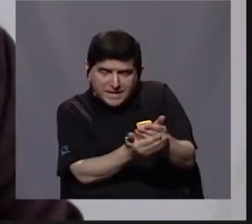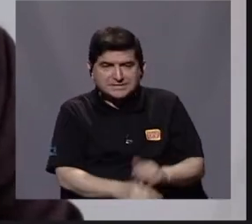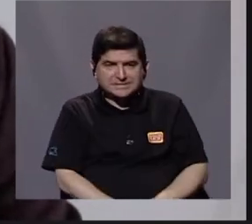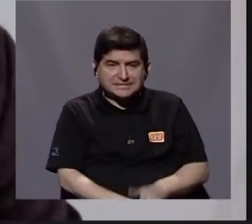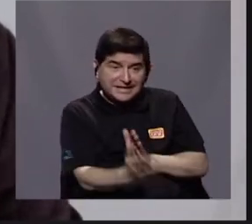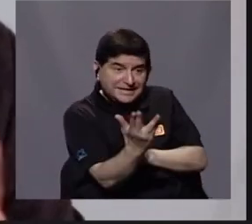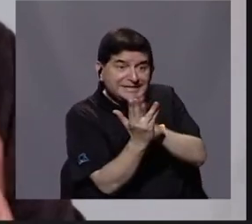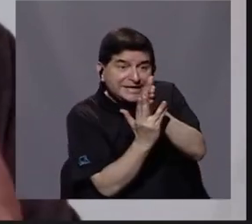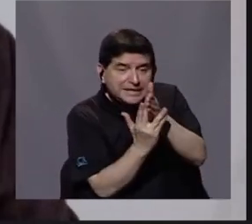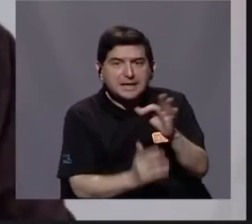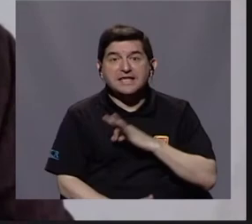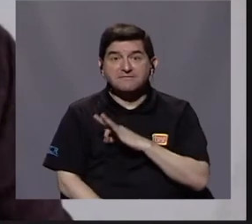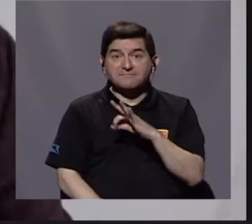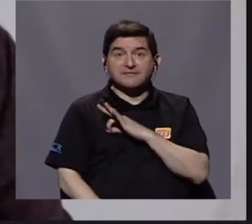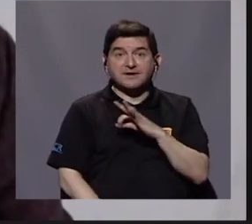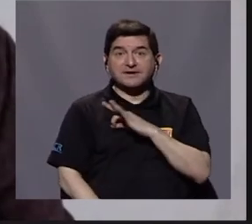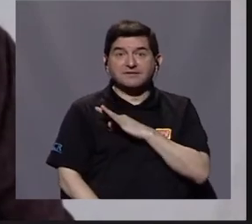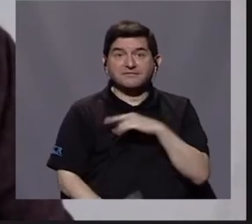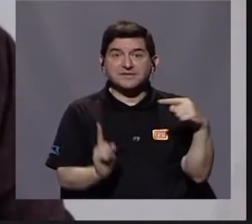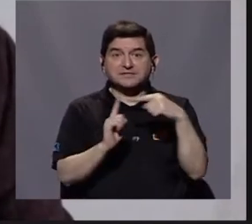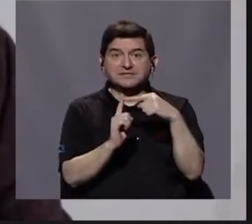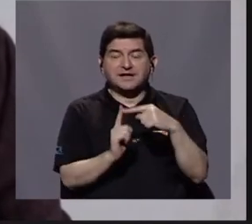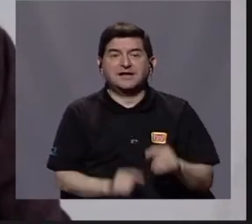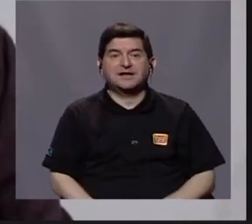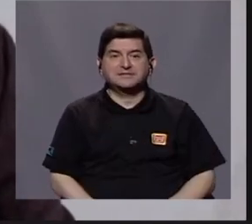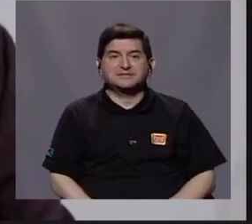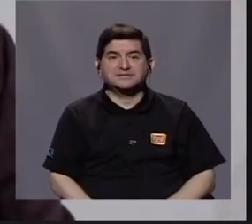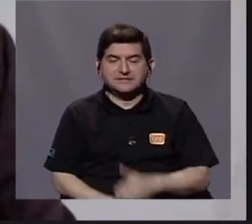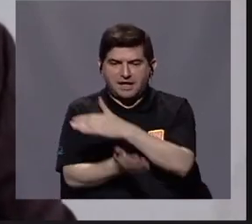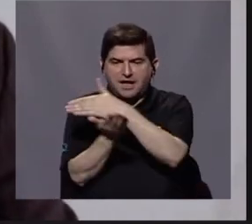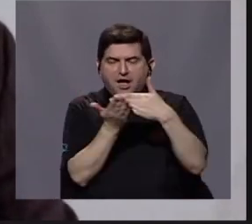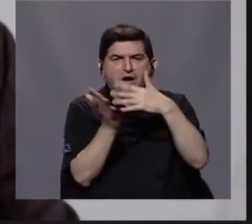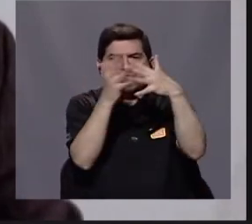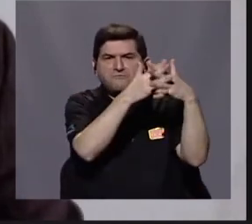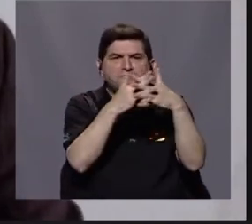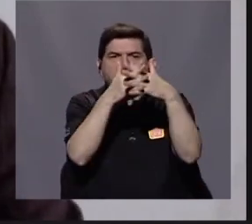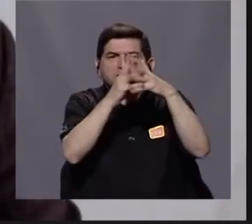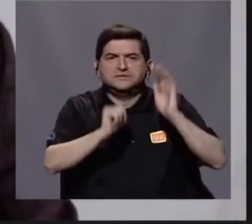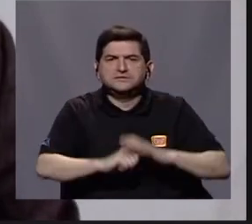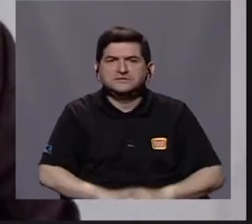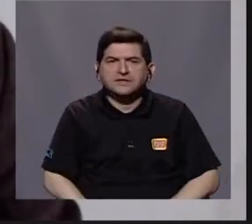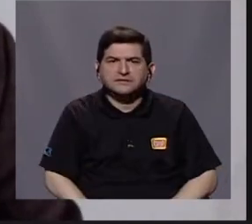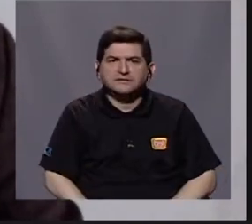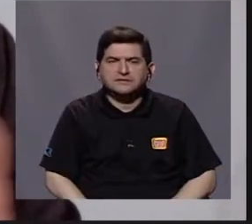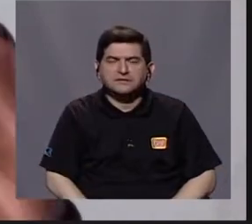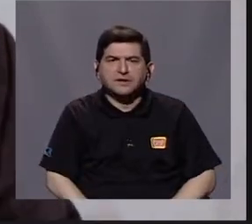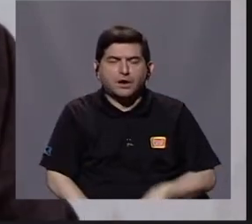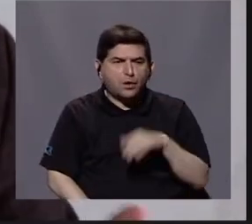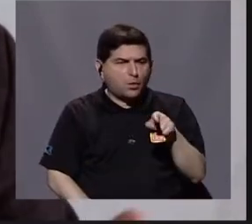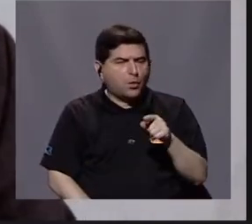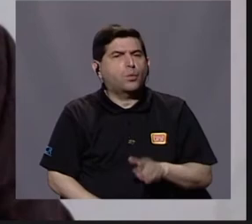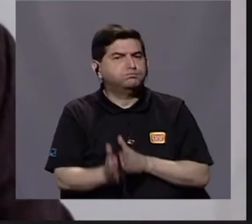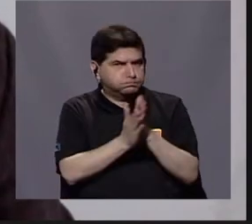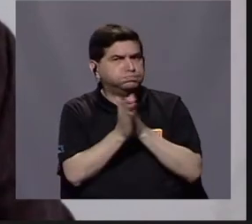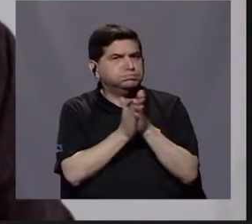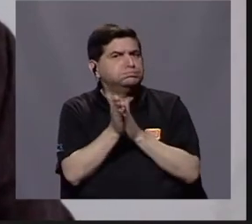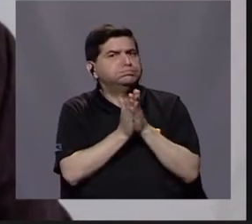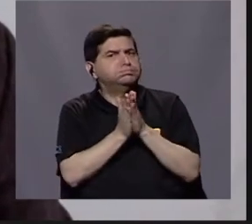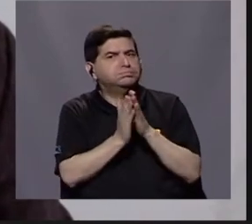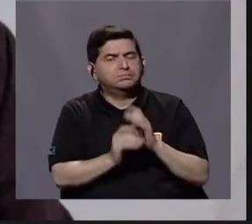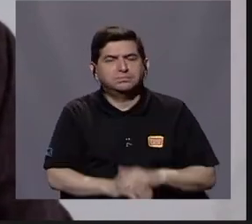o los beneficios de llegar a la frontera norteamericana, eran de bastante provecho,